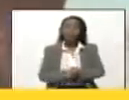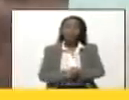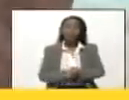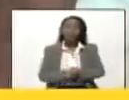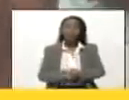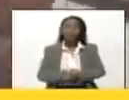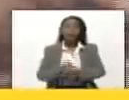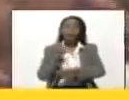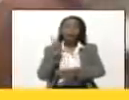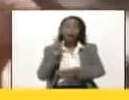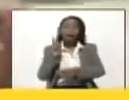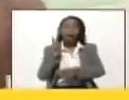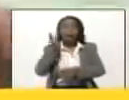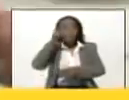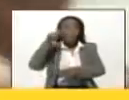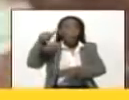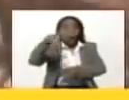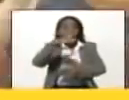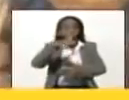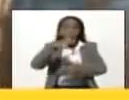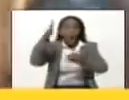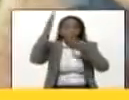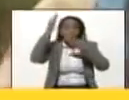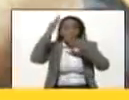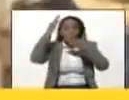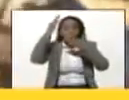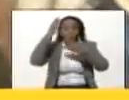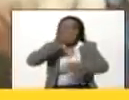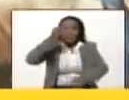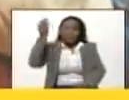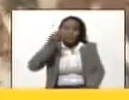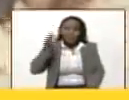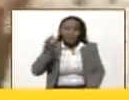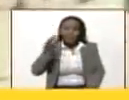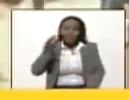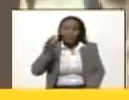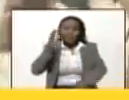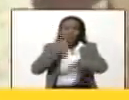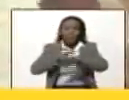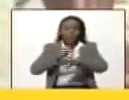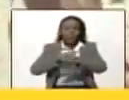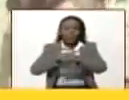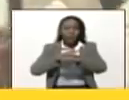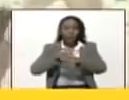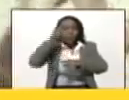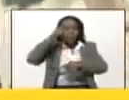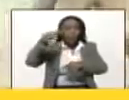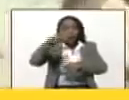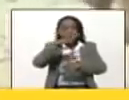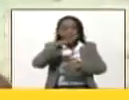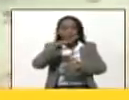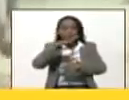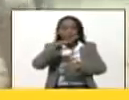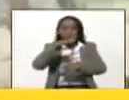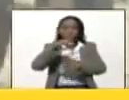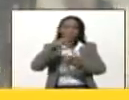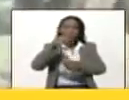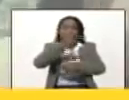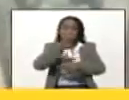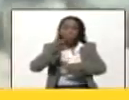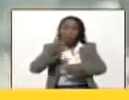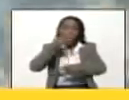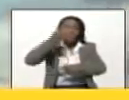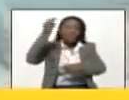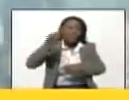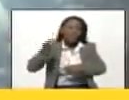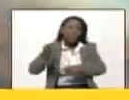por parte de población indígena originaria, por parte de población originaria. 13